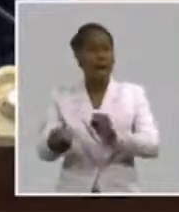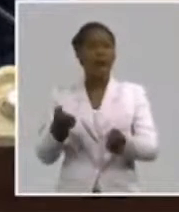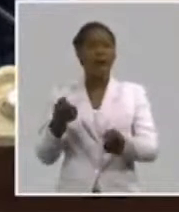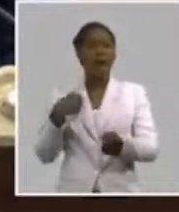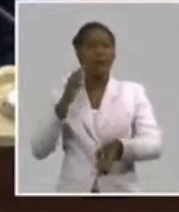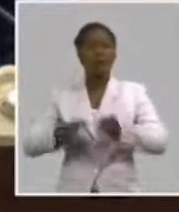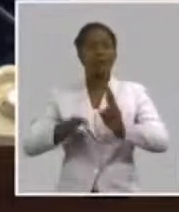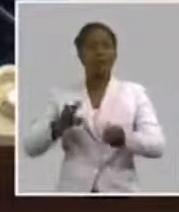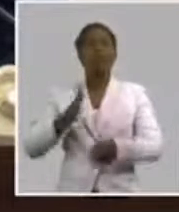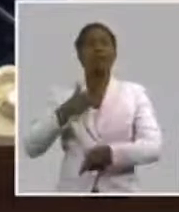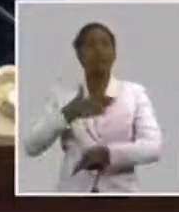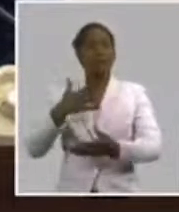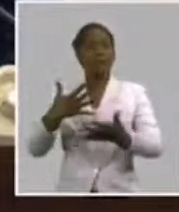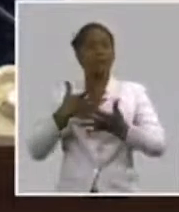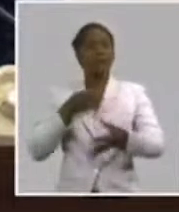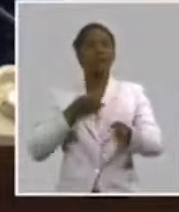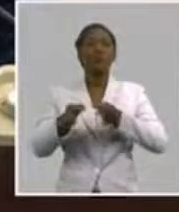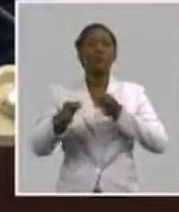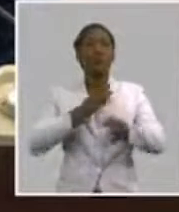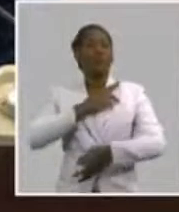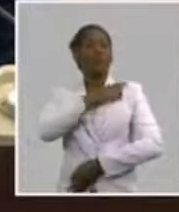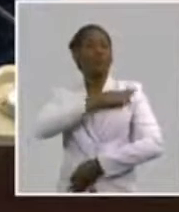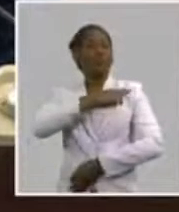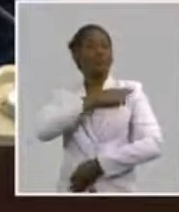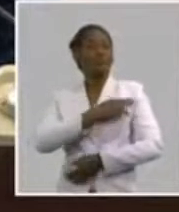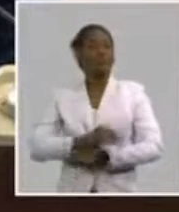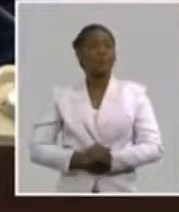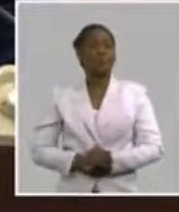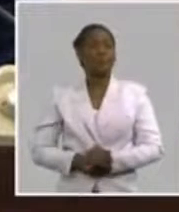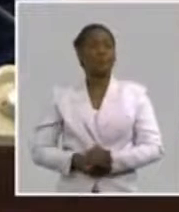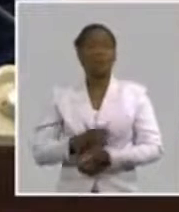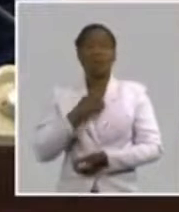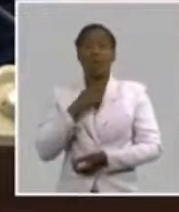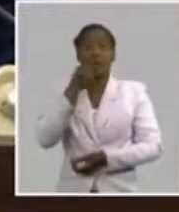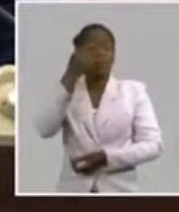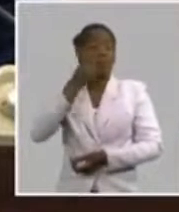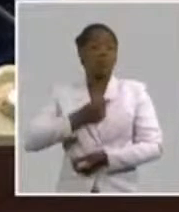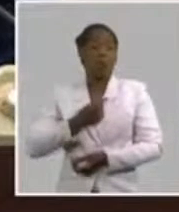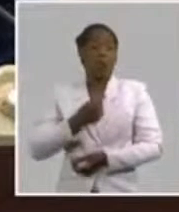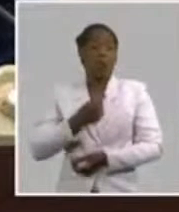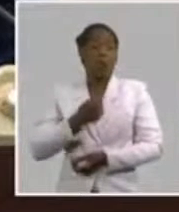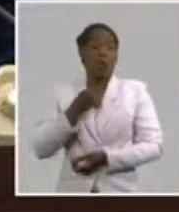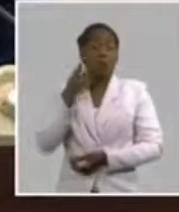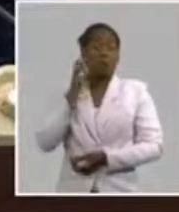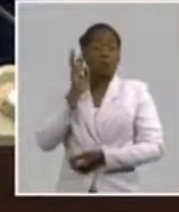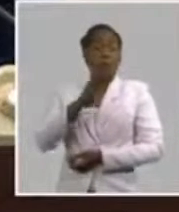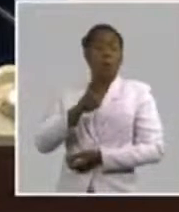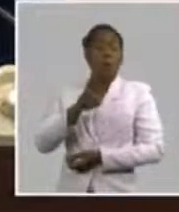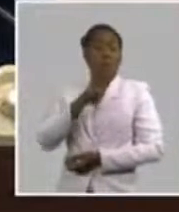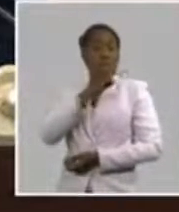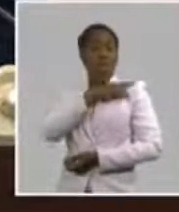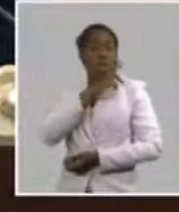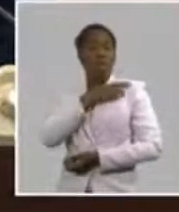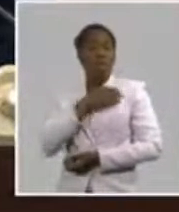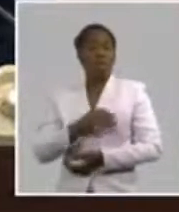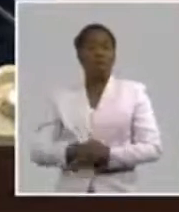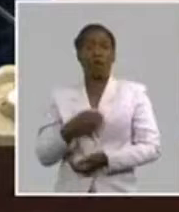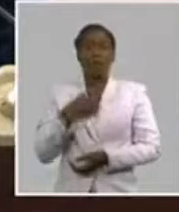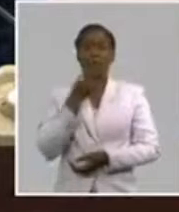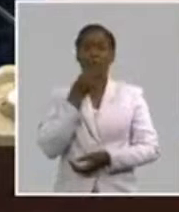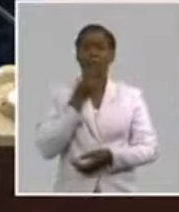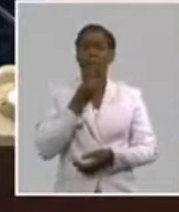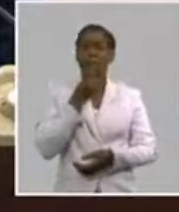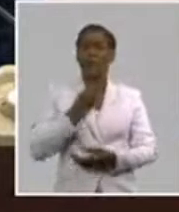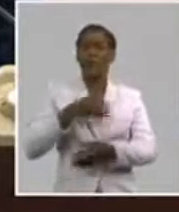Y no hay que, que eso lleva a una situación que es la siguiente. El cuadro que tiene sensibilidad con los problemas de gente constantemente va a ir a la base. Porque va a ir